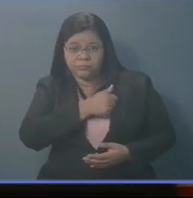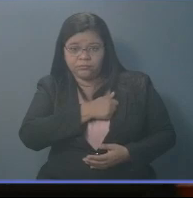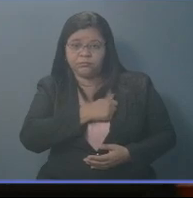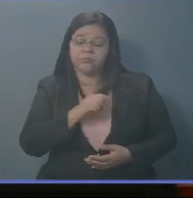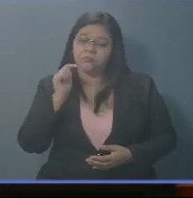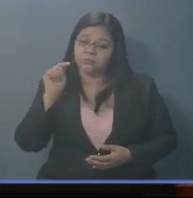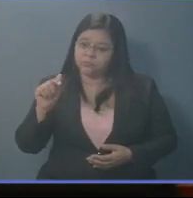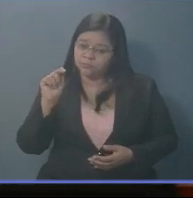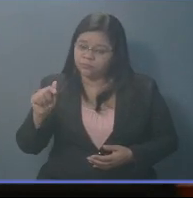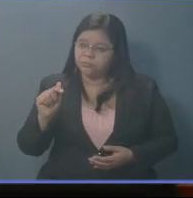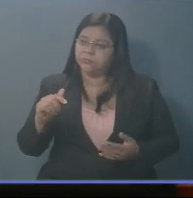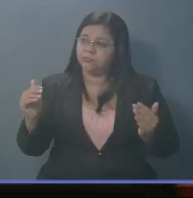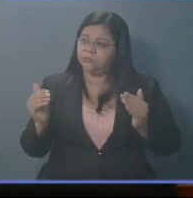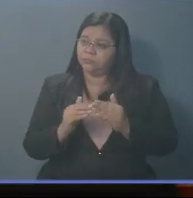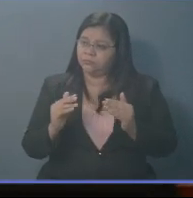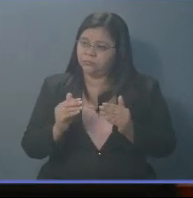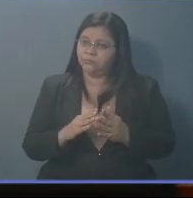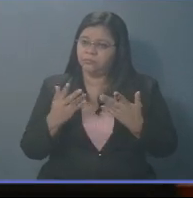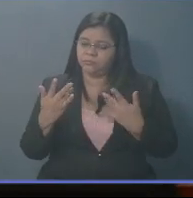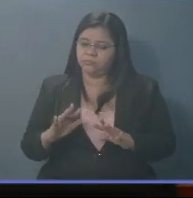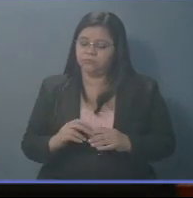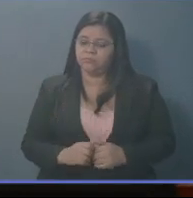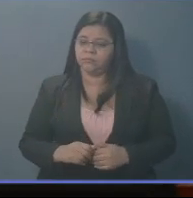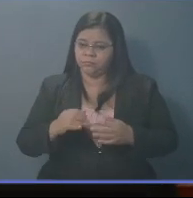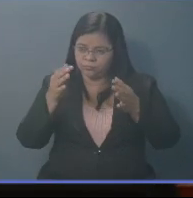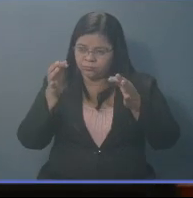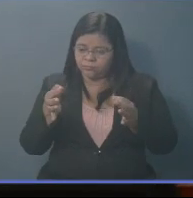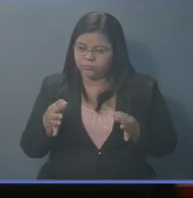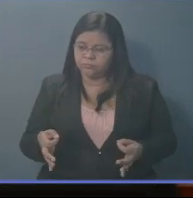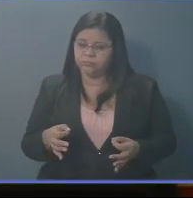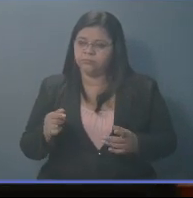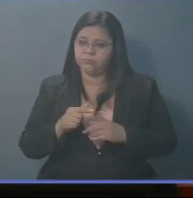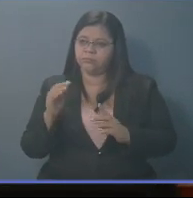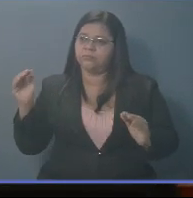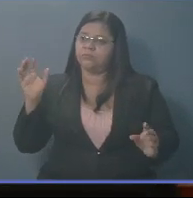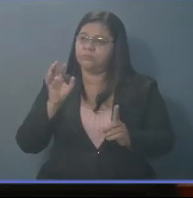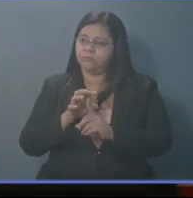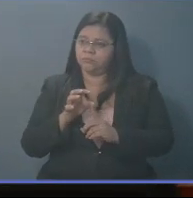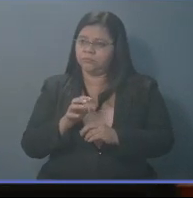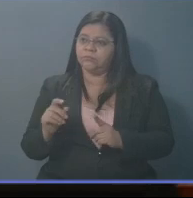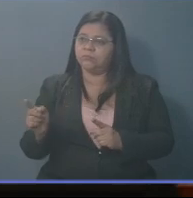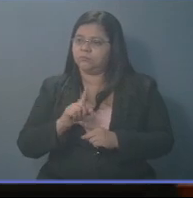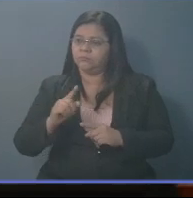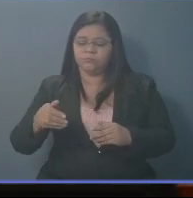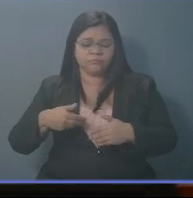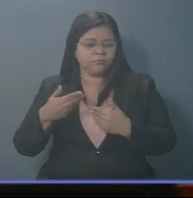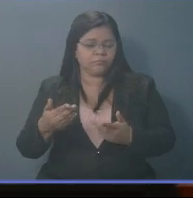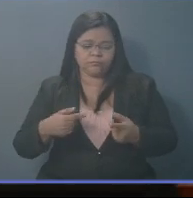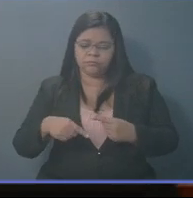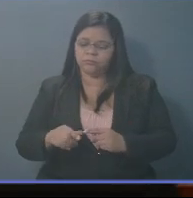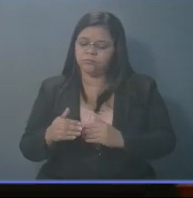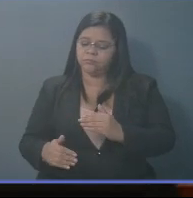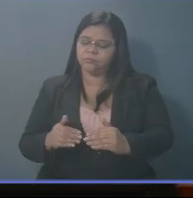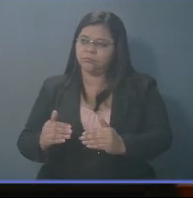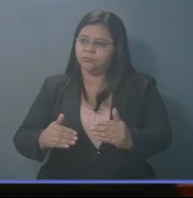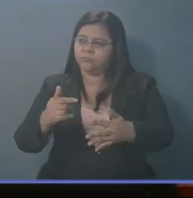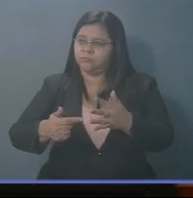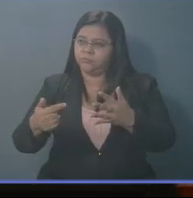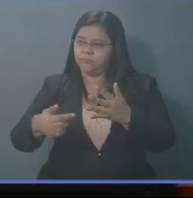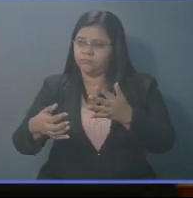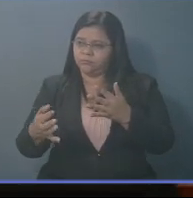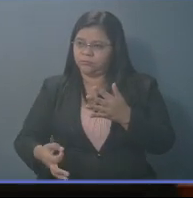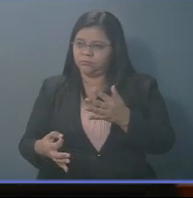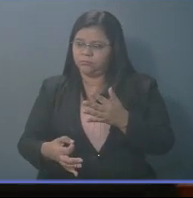incluso tomando posiciones criminales al no darle marcha a una ley